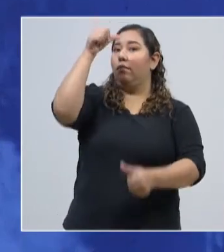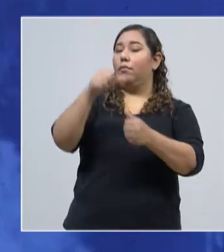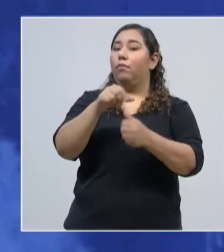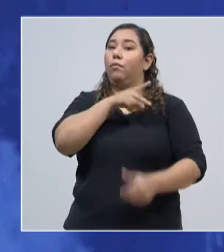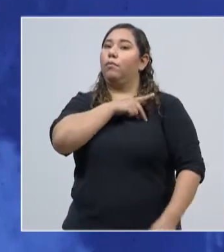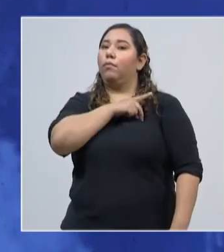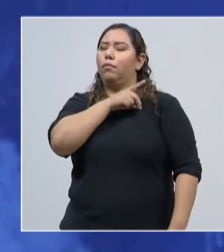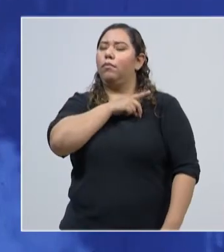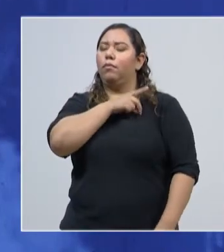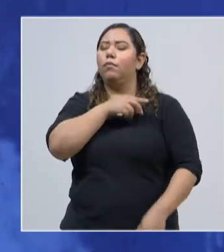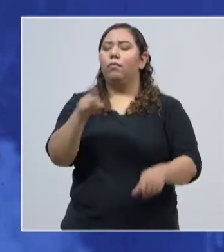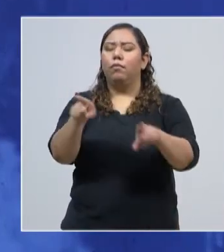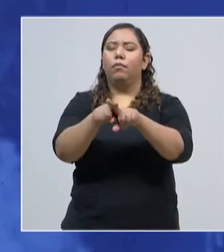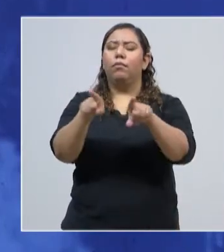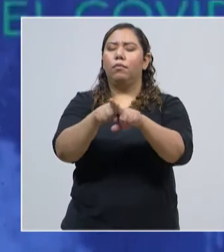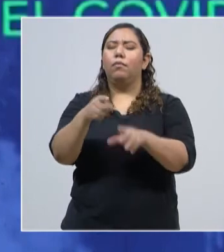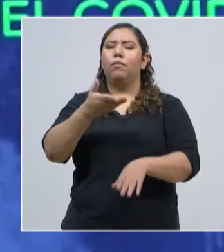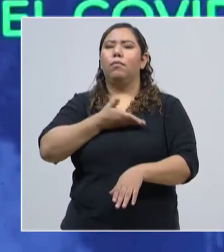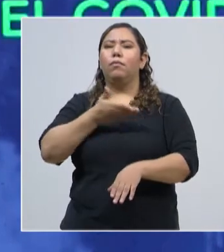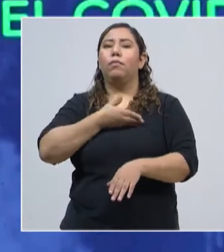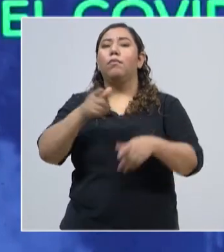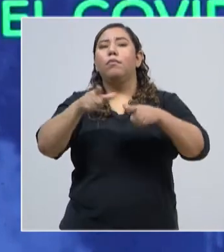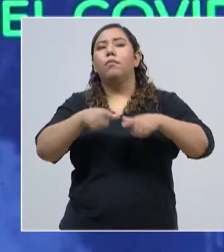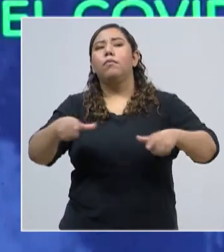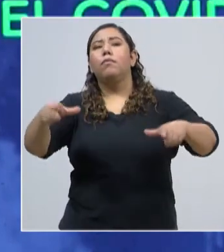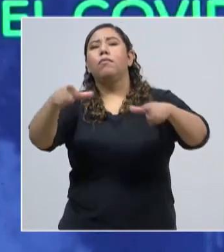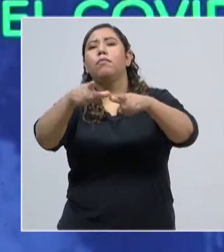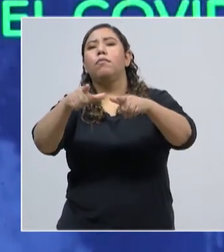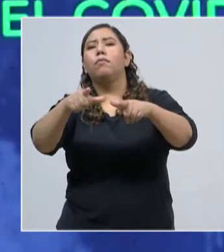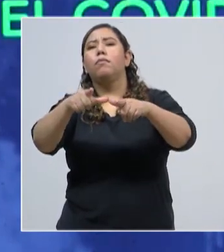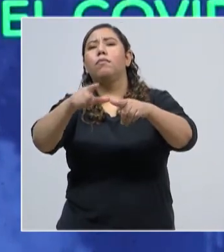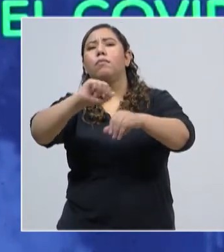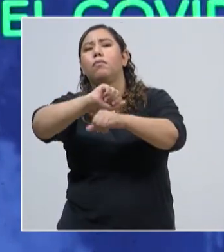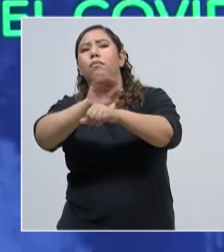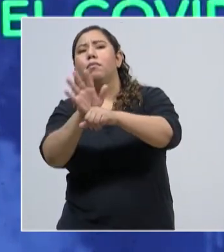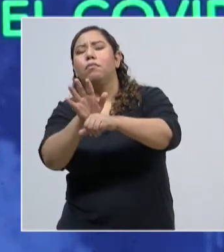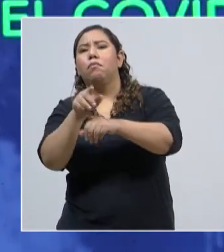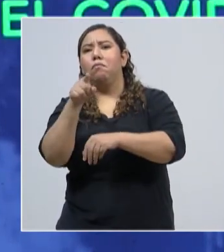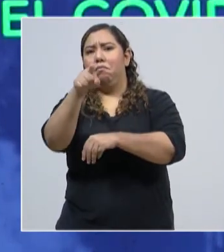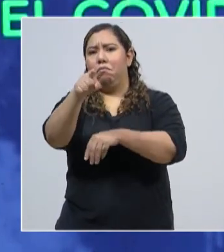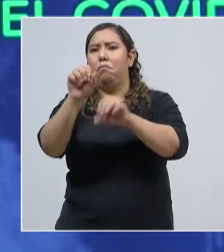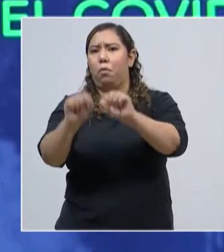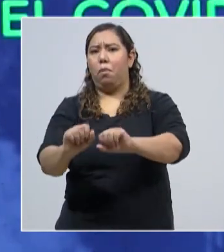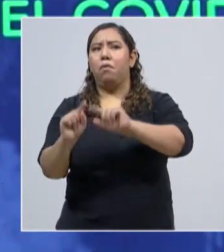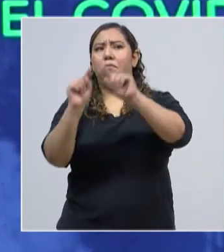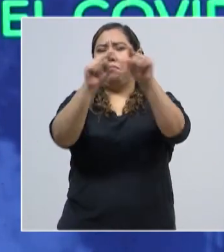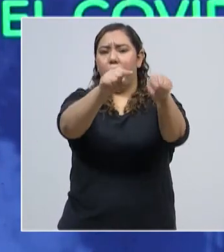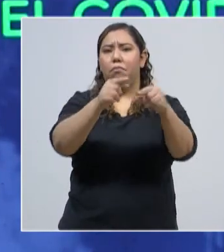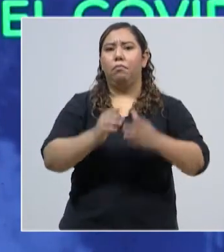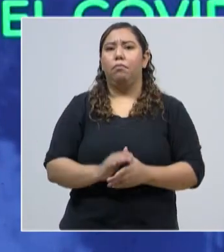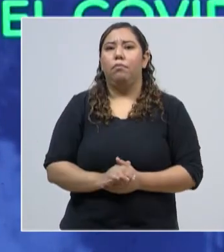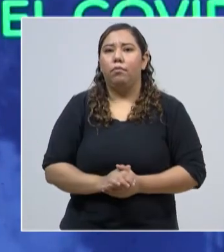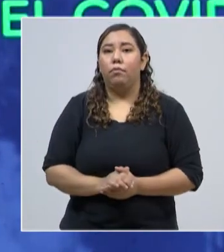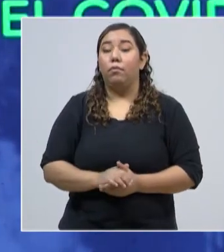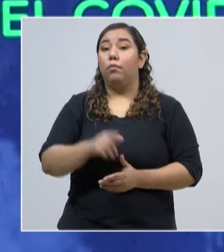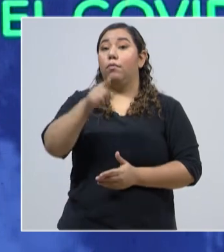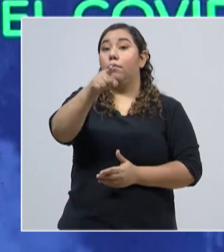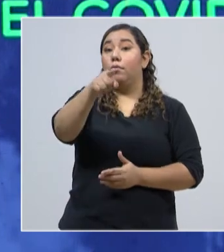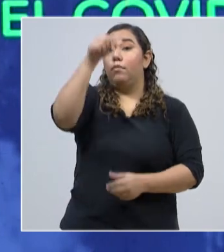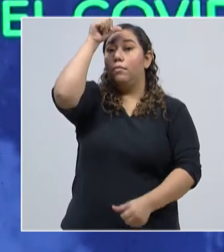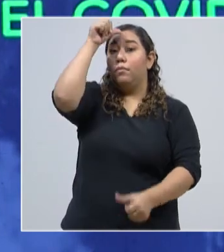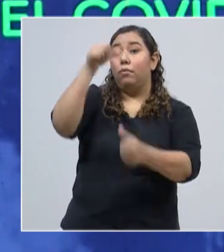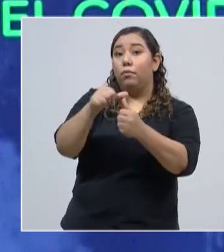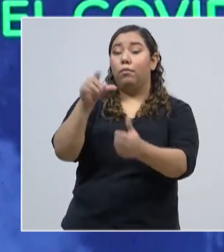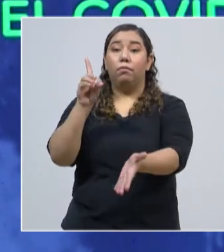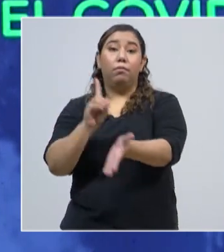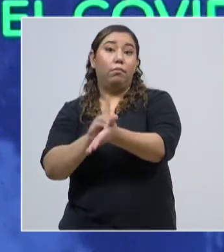también tiene centros de triaje, donde usted puede acudir para ser atendido. No olvide, las brigadas contra el COVID están llegando a su